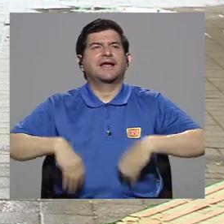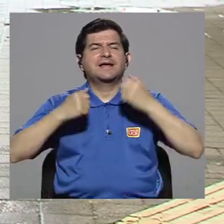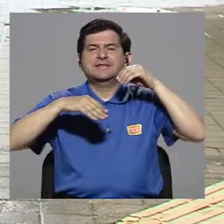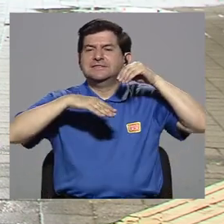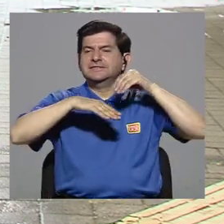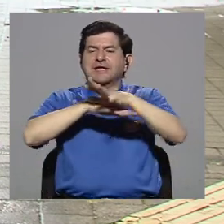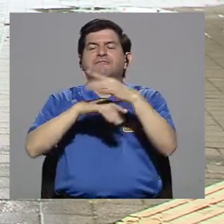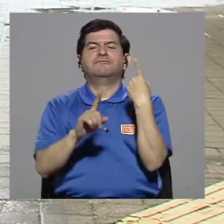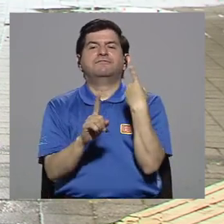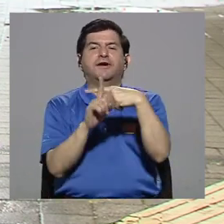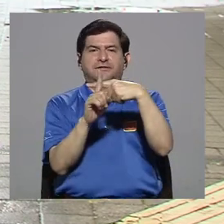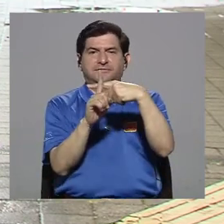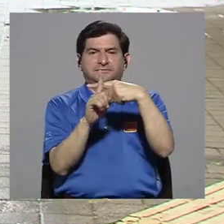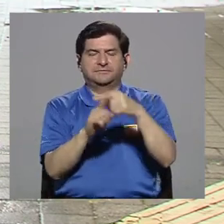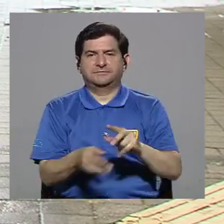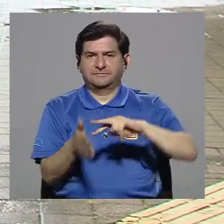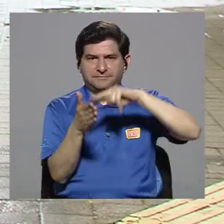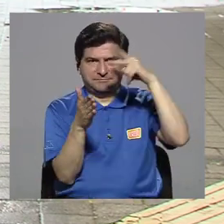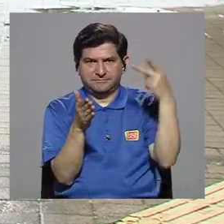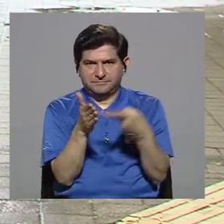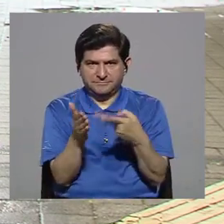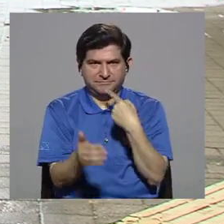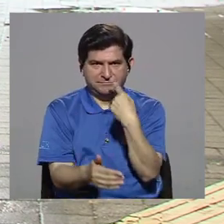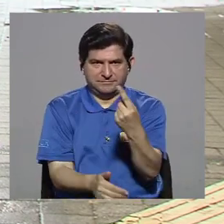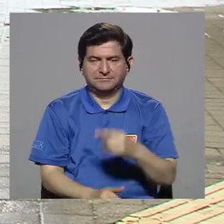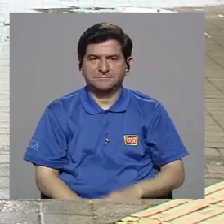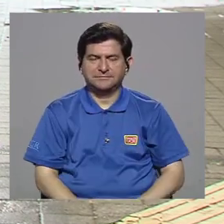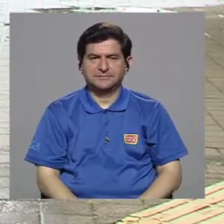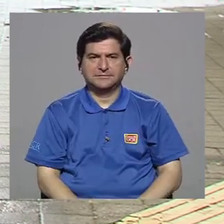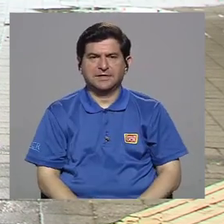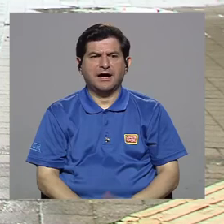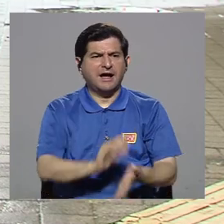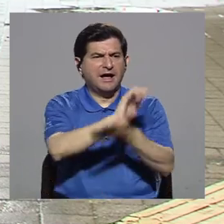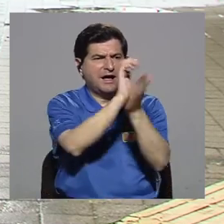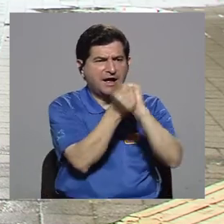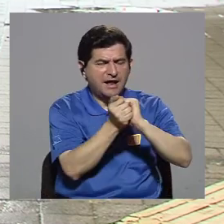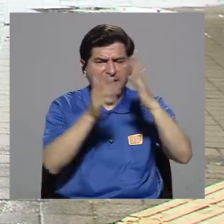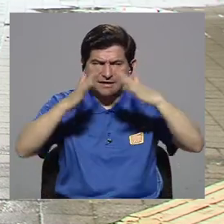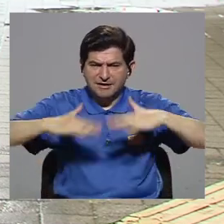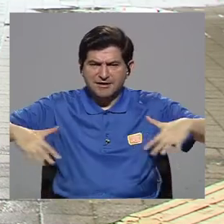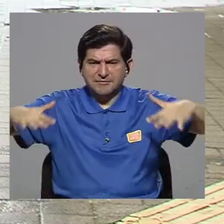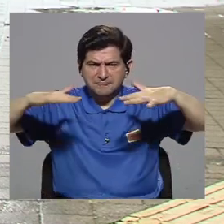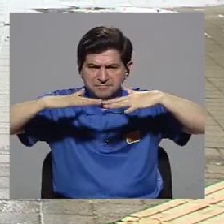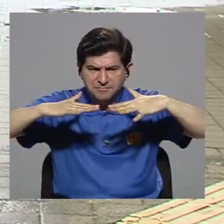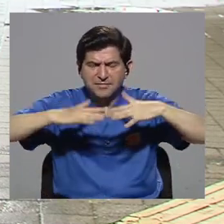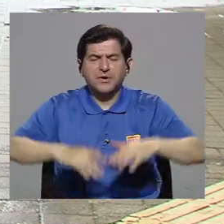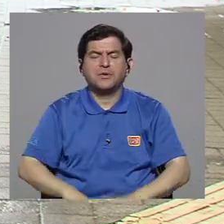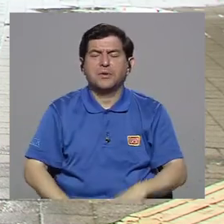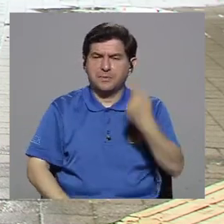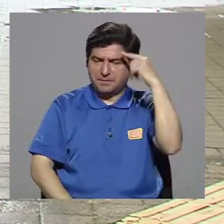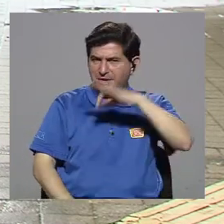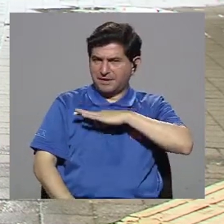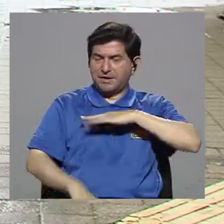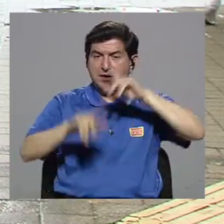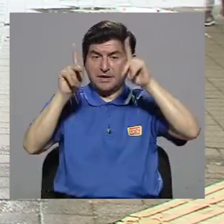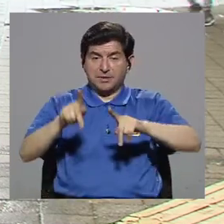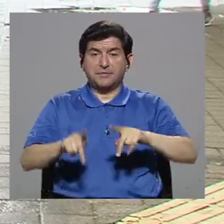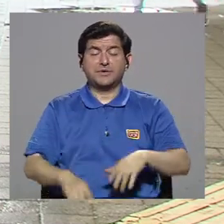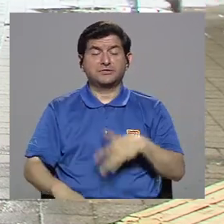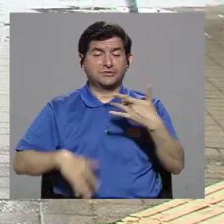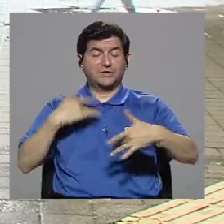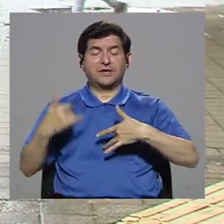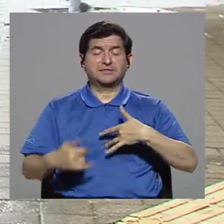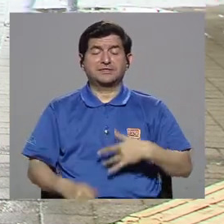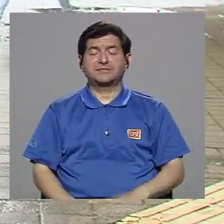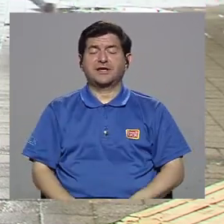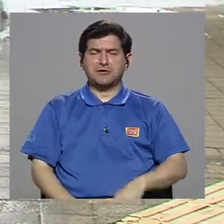positivo en el sentido de decir, al cambiar el espacio para bien, la gente siente un bienestar muy grande